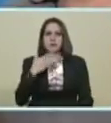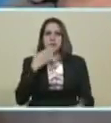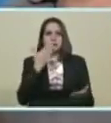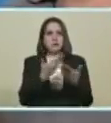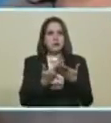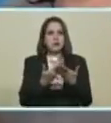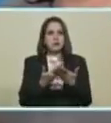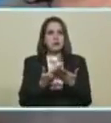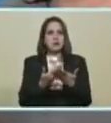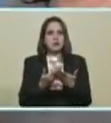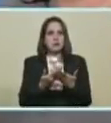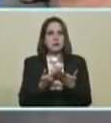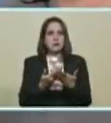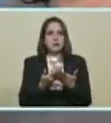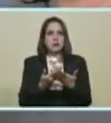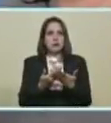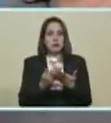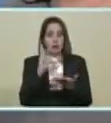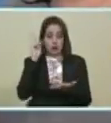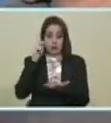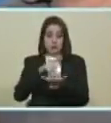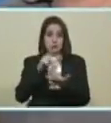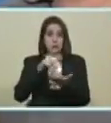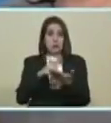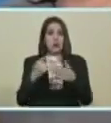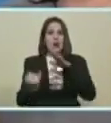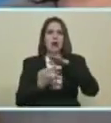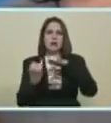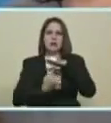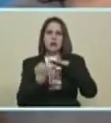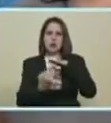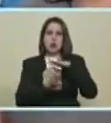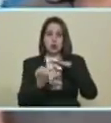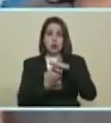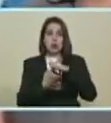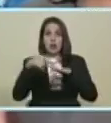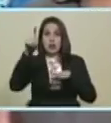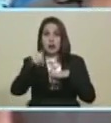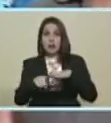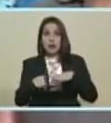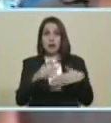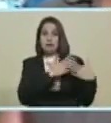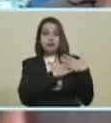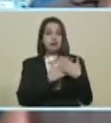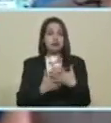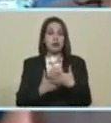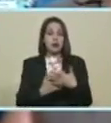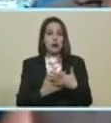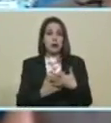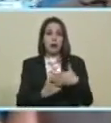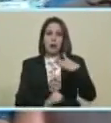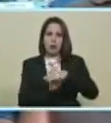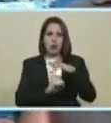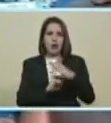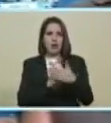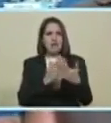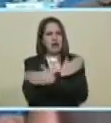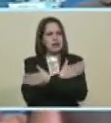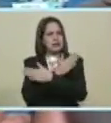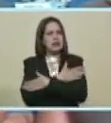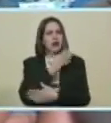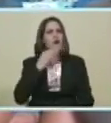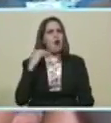Presidente La presencia De nuestras instituciones Que sin ellos También esto no hubiese Sido posible Queremos felicitar A los